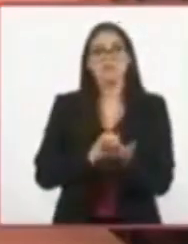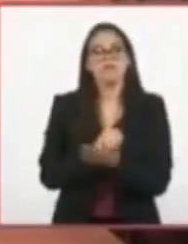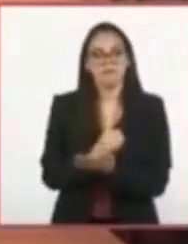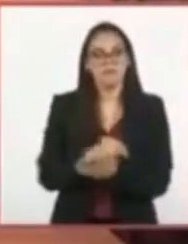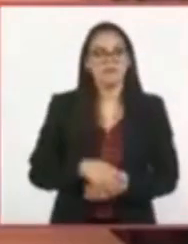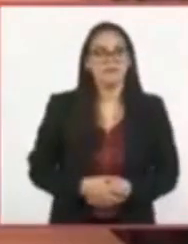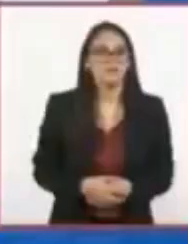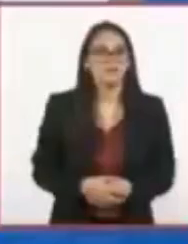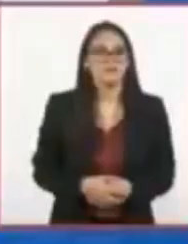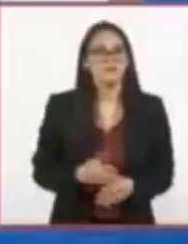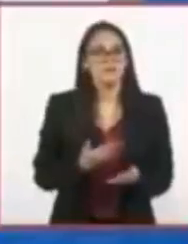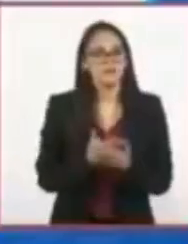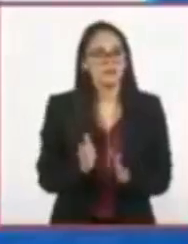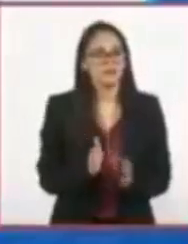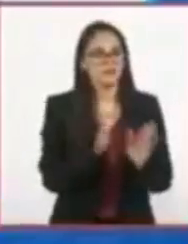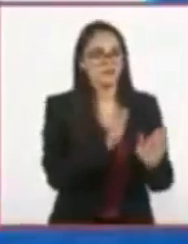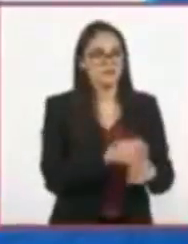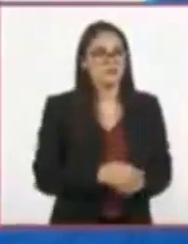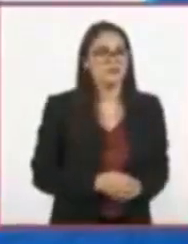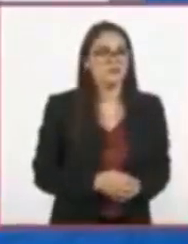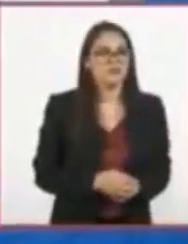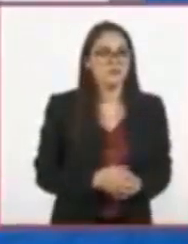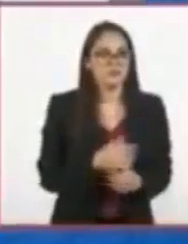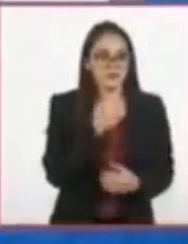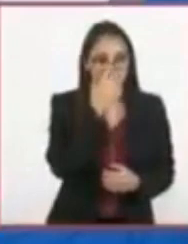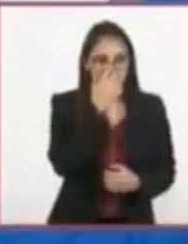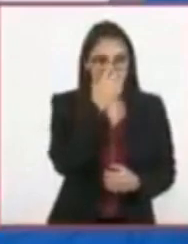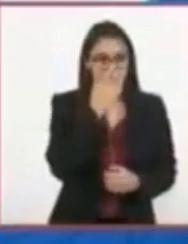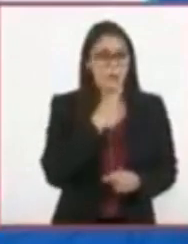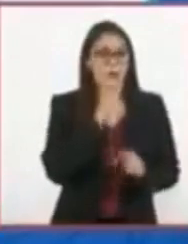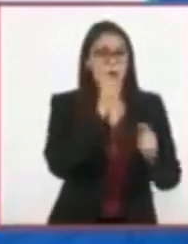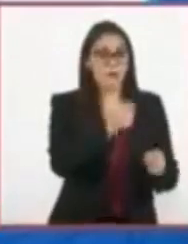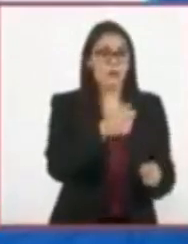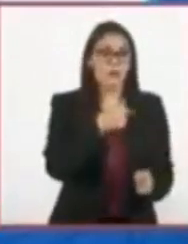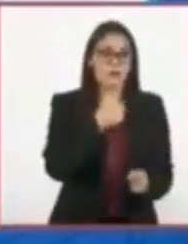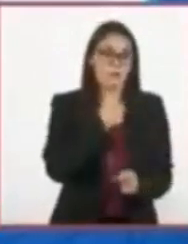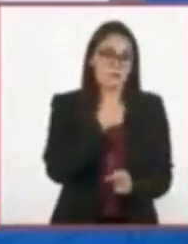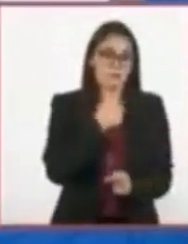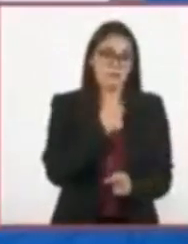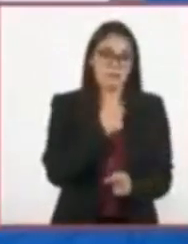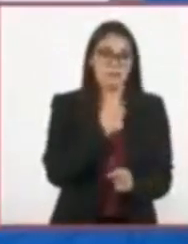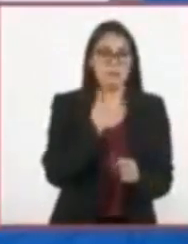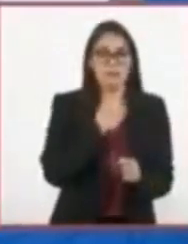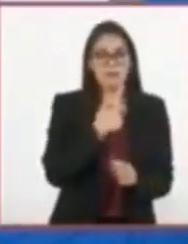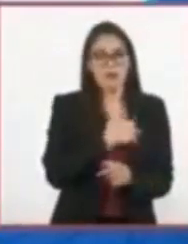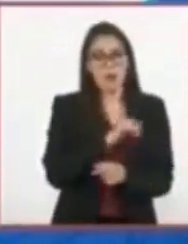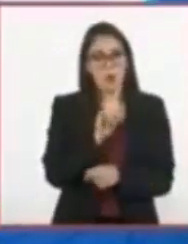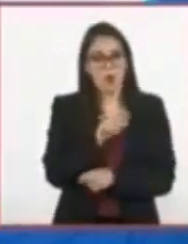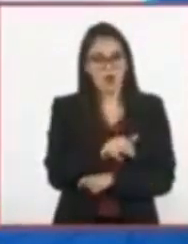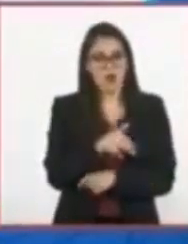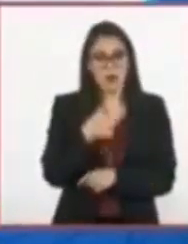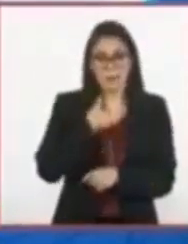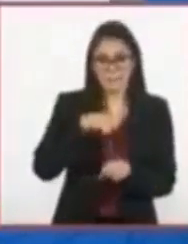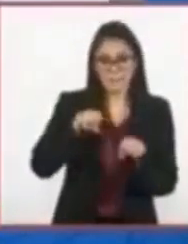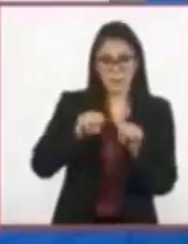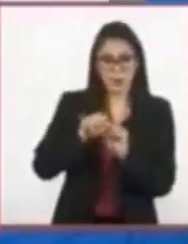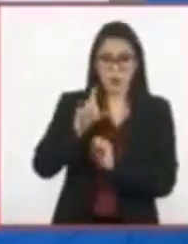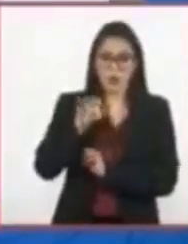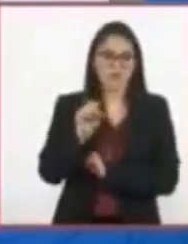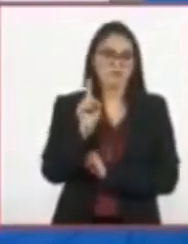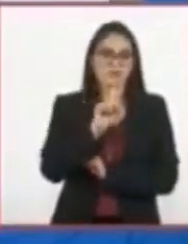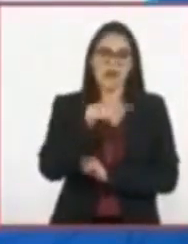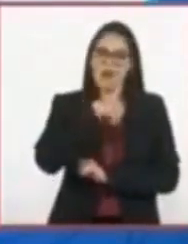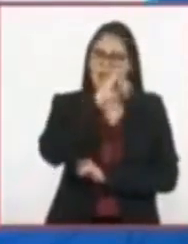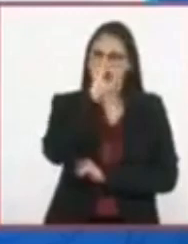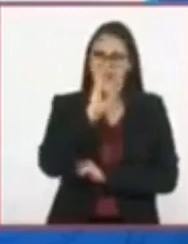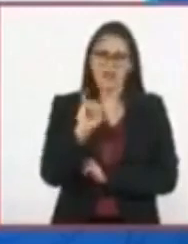de Mr. Joyce. Dejo mis bienes a mi sobrino Juan. No a mi hermano Luis. Tampoco jamás se pagará la